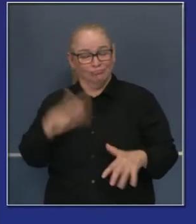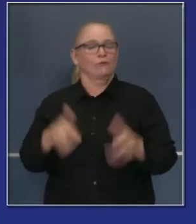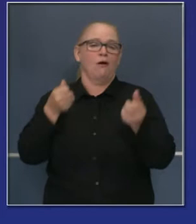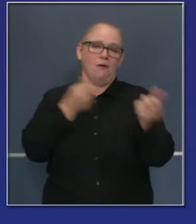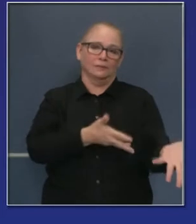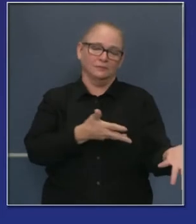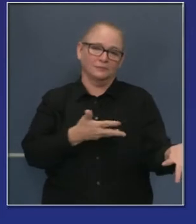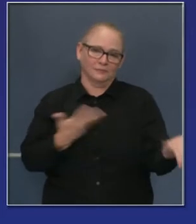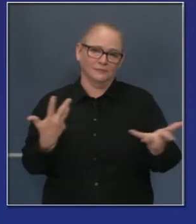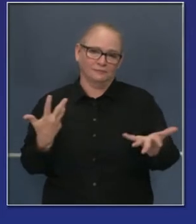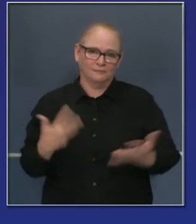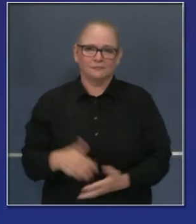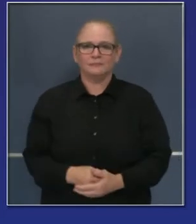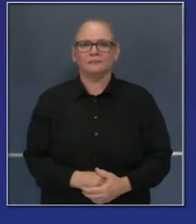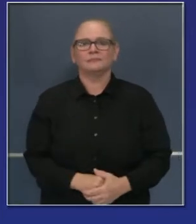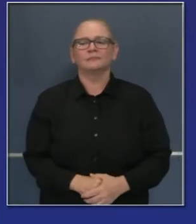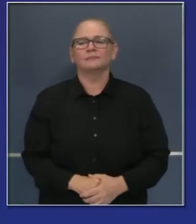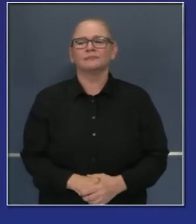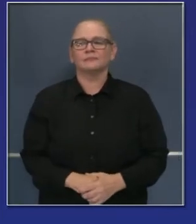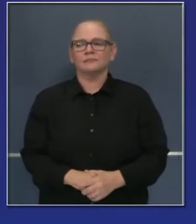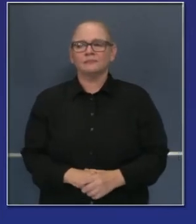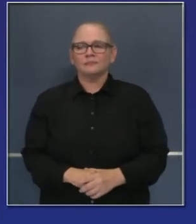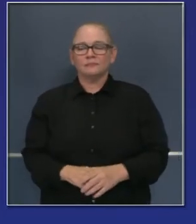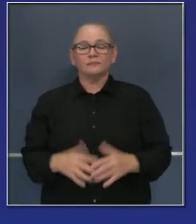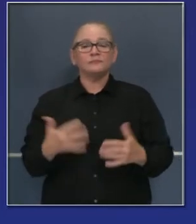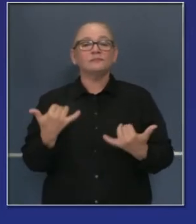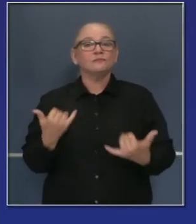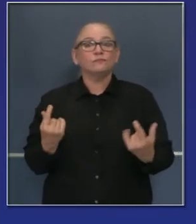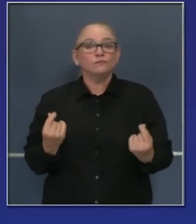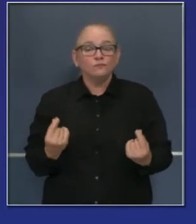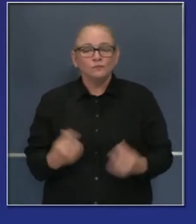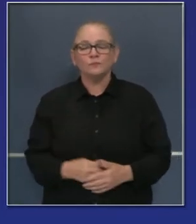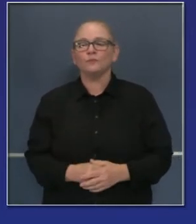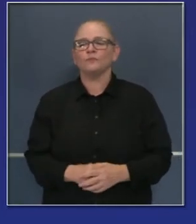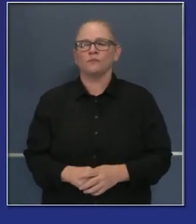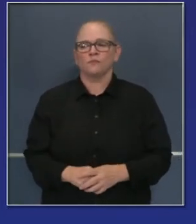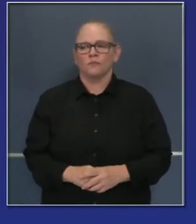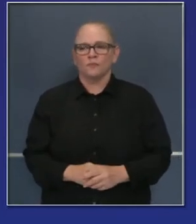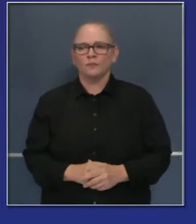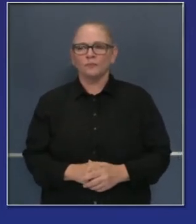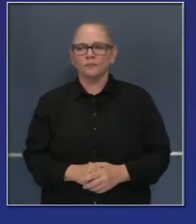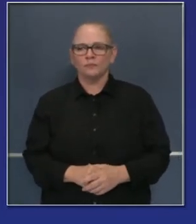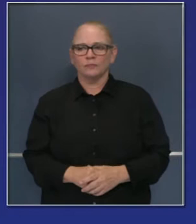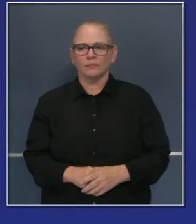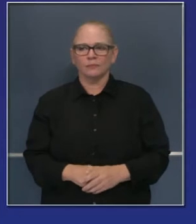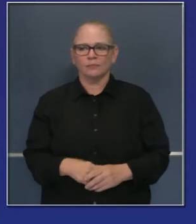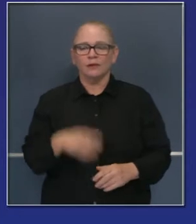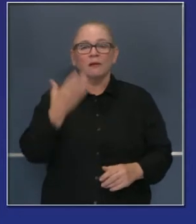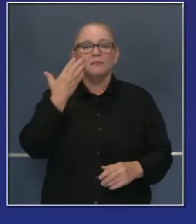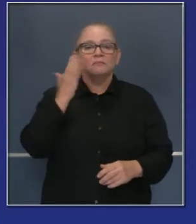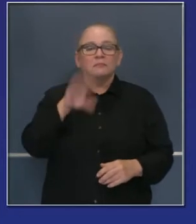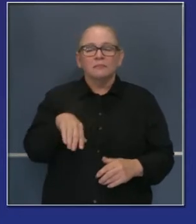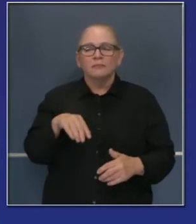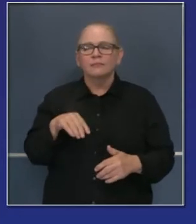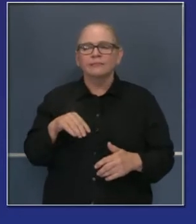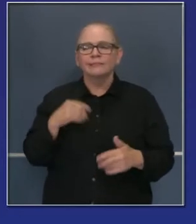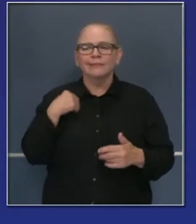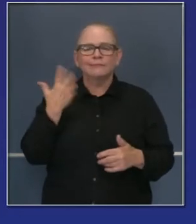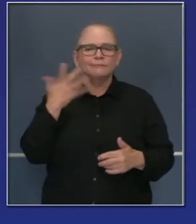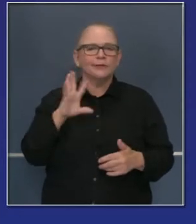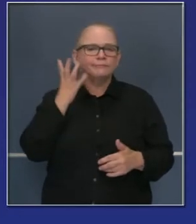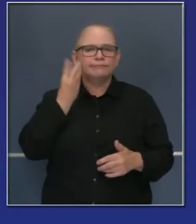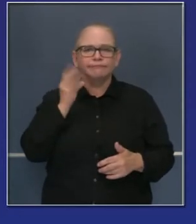estamos sufriendo ahora por los relámpagos. Entonces, esto es lo que hace el estado. Estamos muy